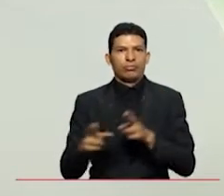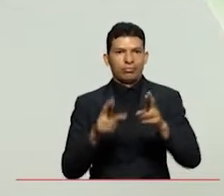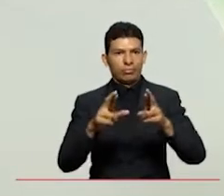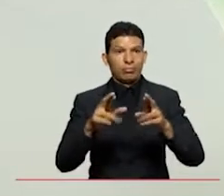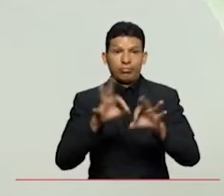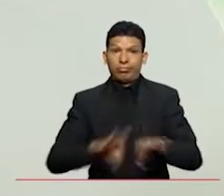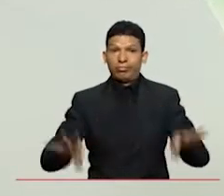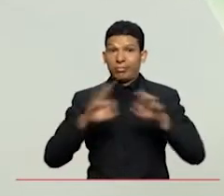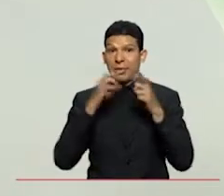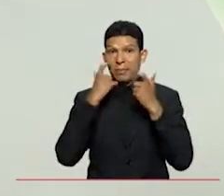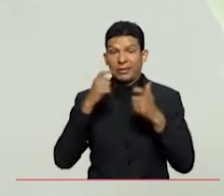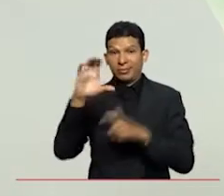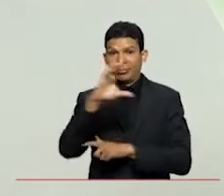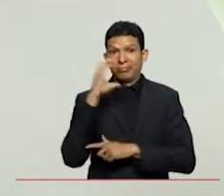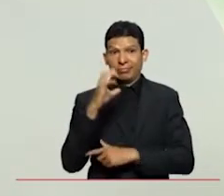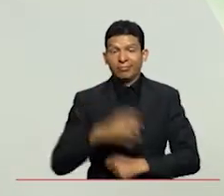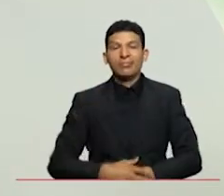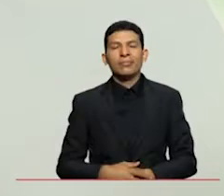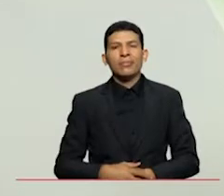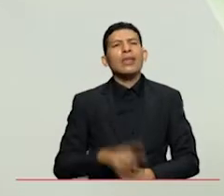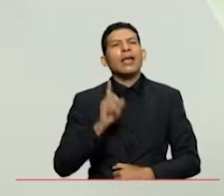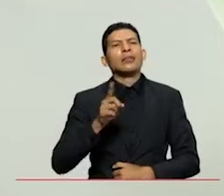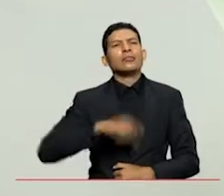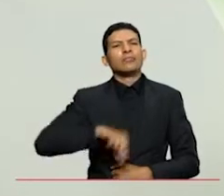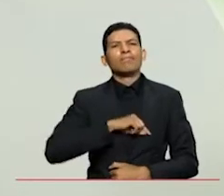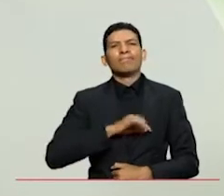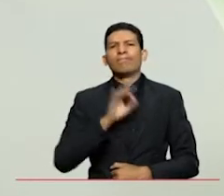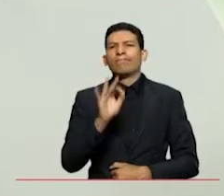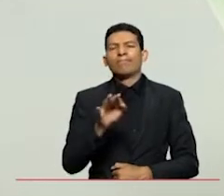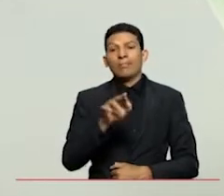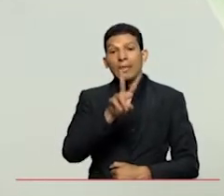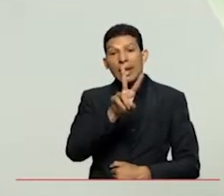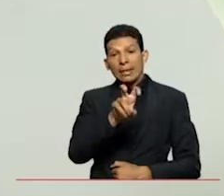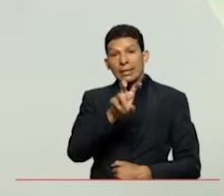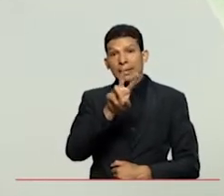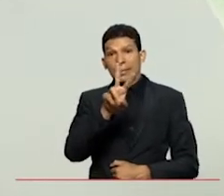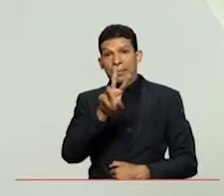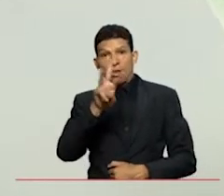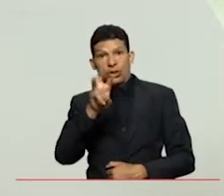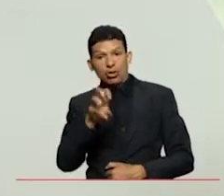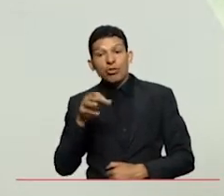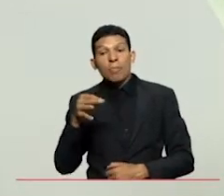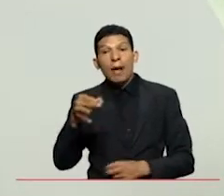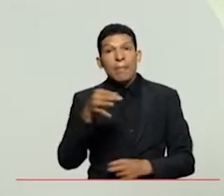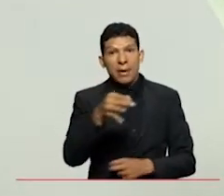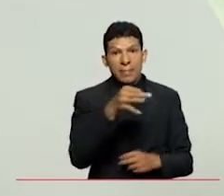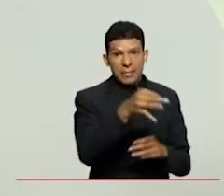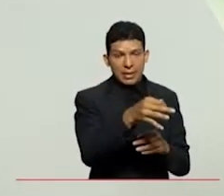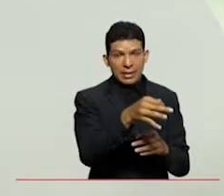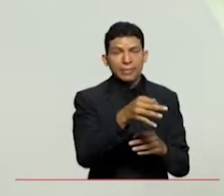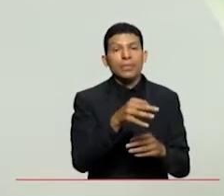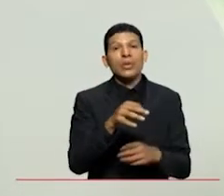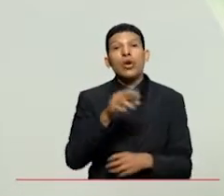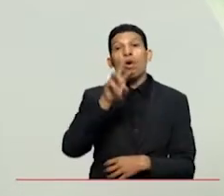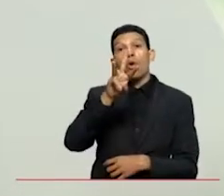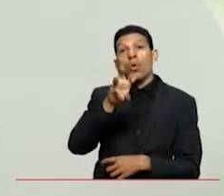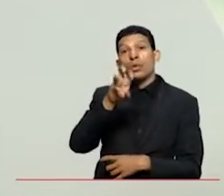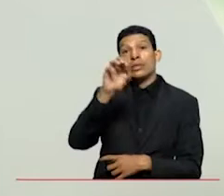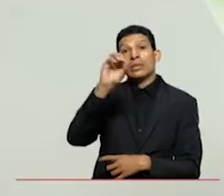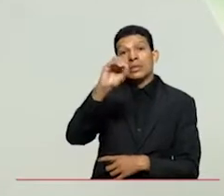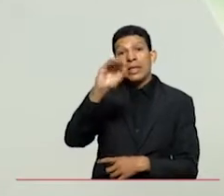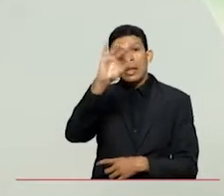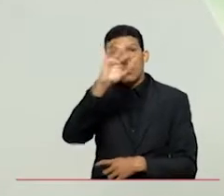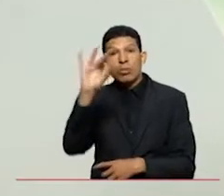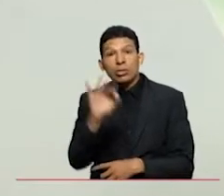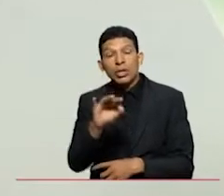macro cuenca están ubicados 728 municipios el 80% del producto interno bruto de colombia se